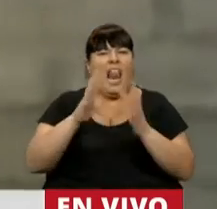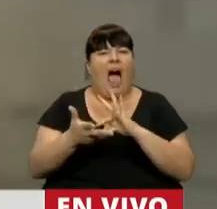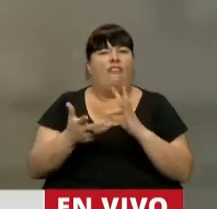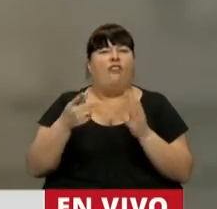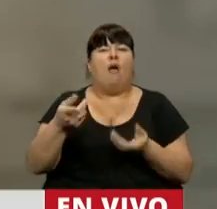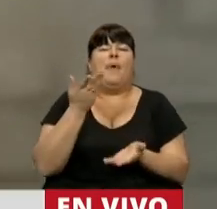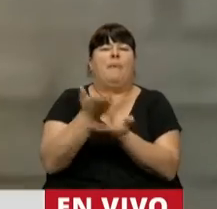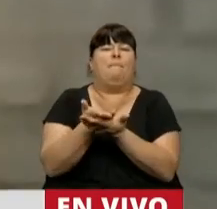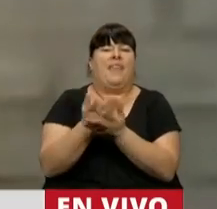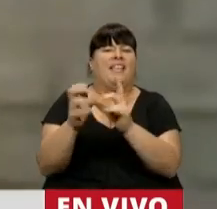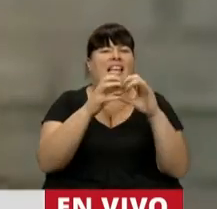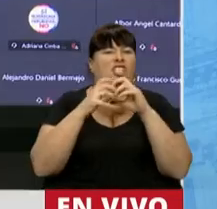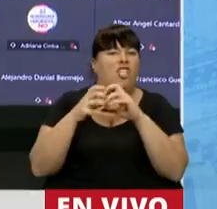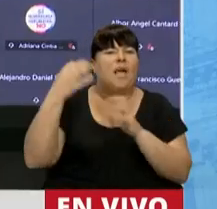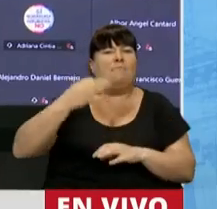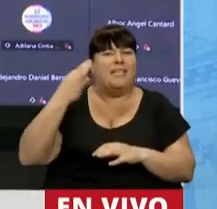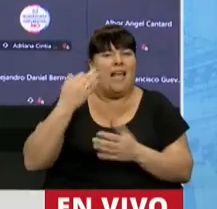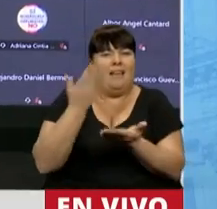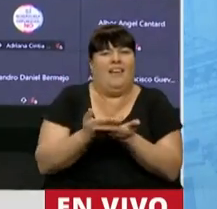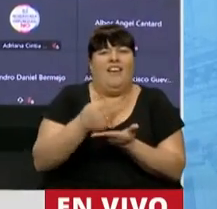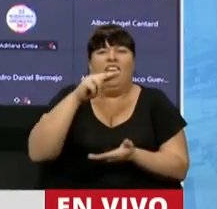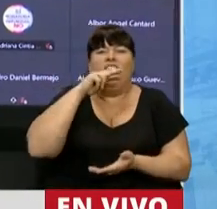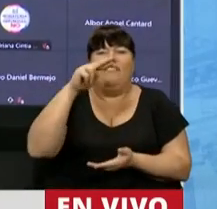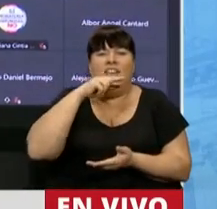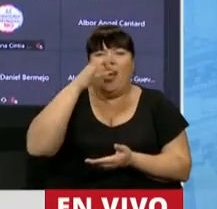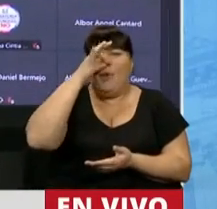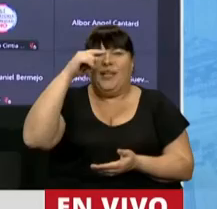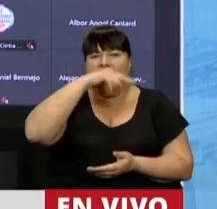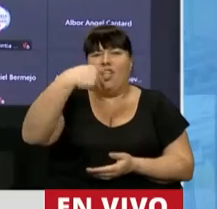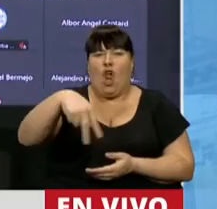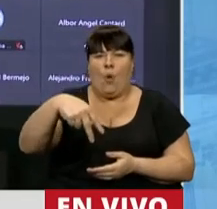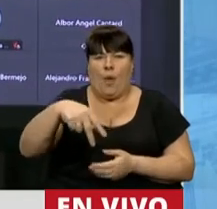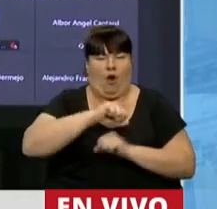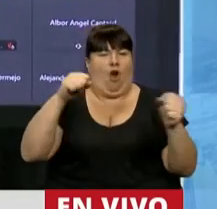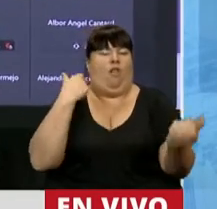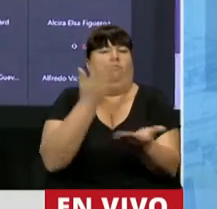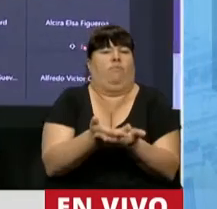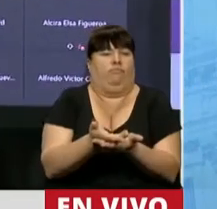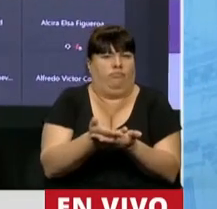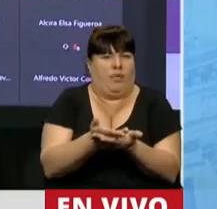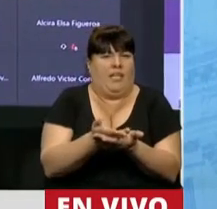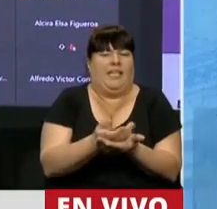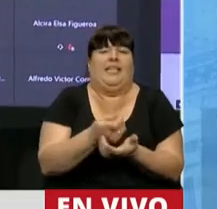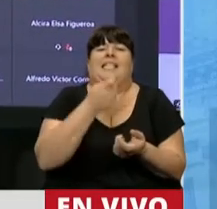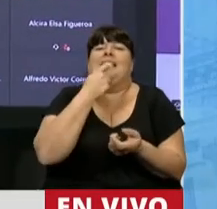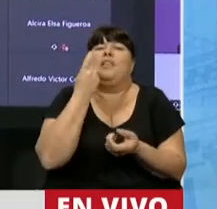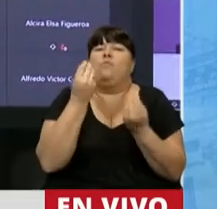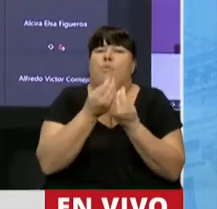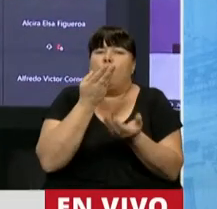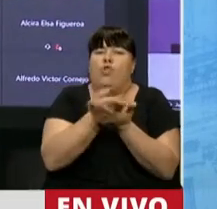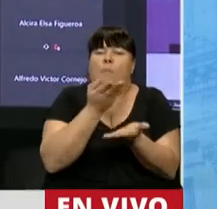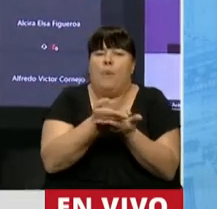se resolvió el pedido de sesión especial presentado el viernes 27 de noviembre. Si hay tantos pedidos